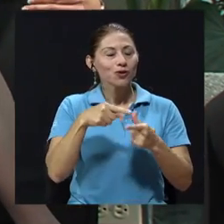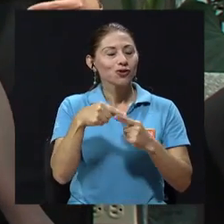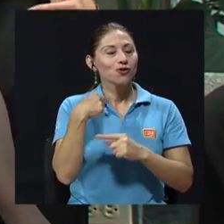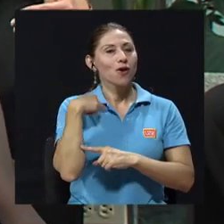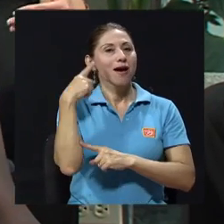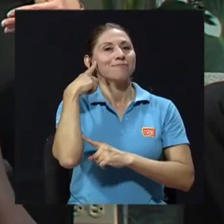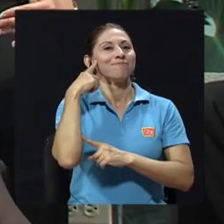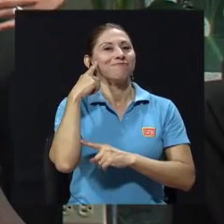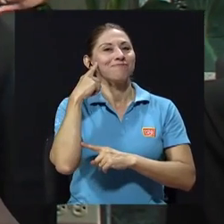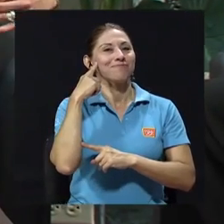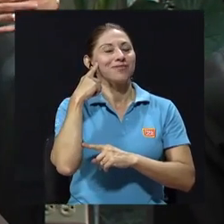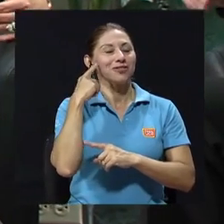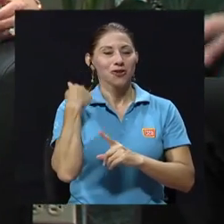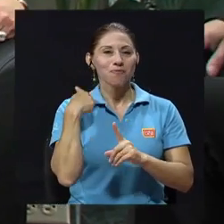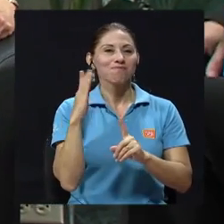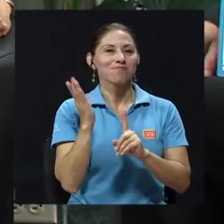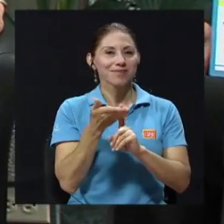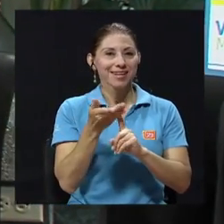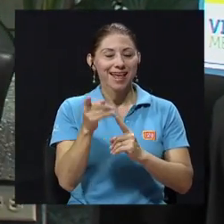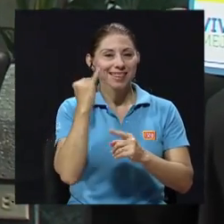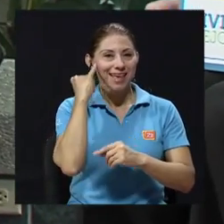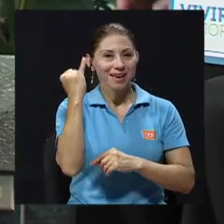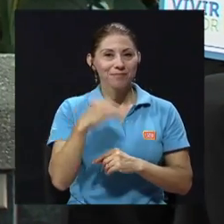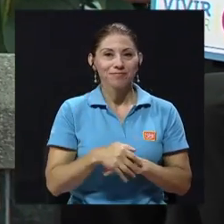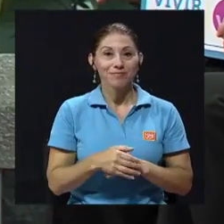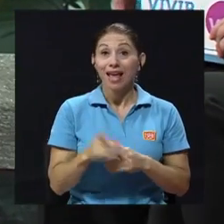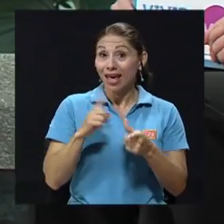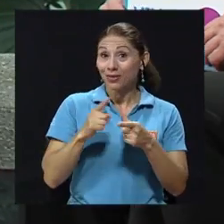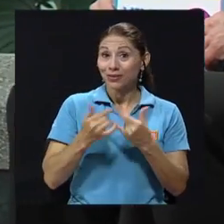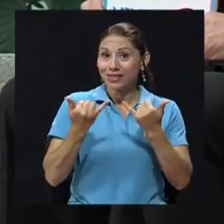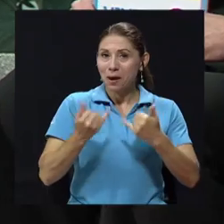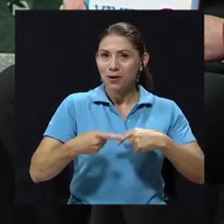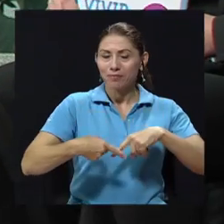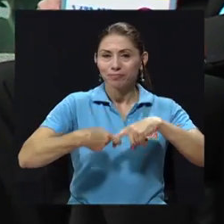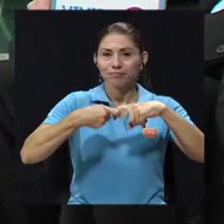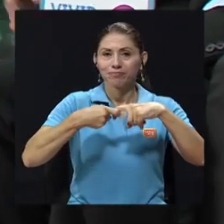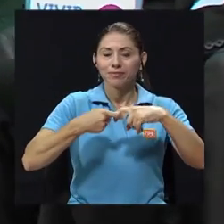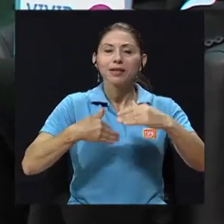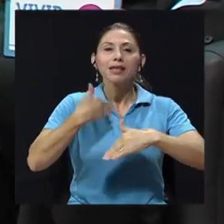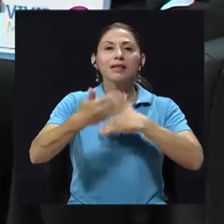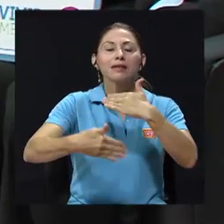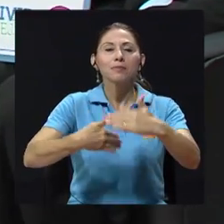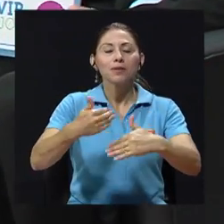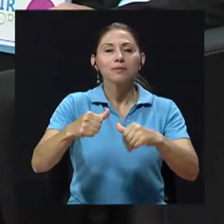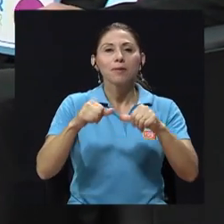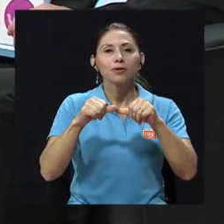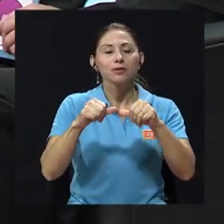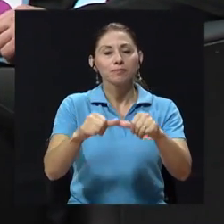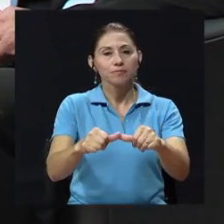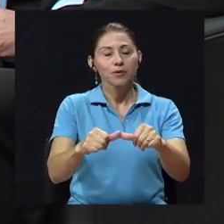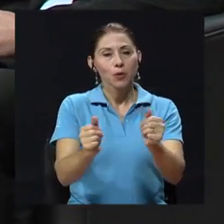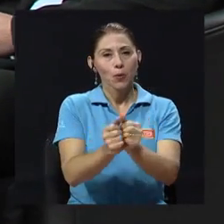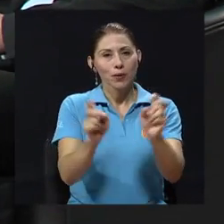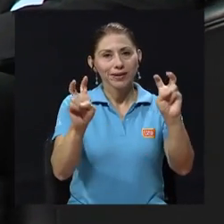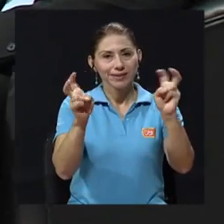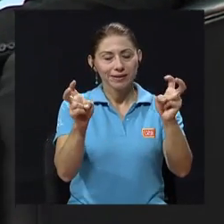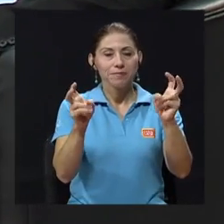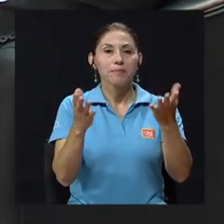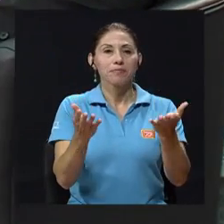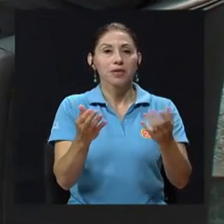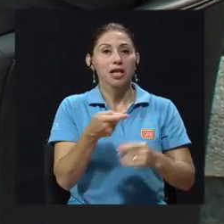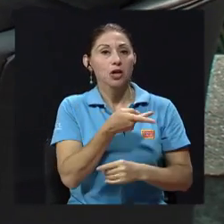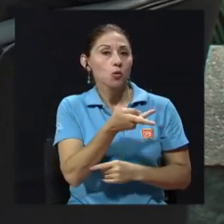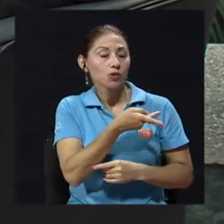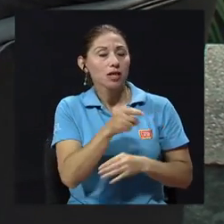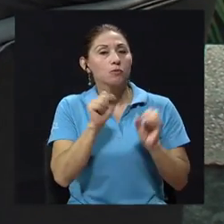realidad, me convenció, me convencí de la idea. Bueno, entonces, les propongo ir a una primera pausa y cuando regresemos, vamos a retomar este